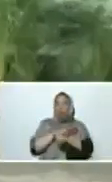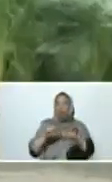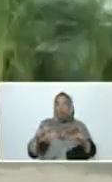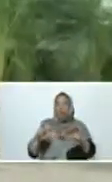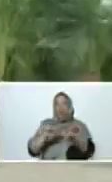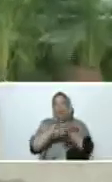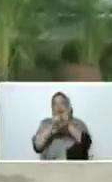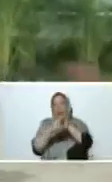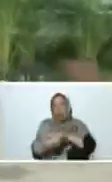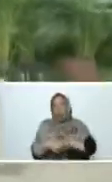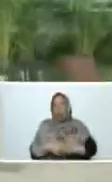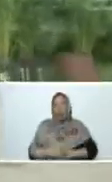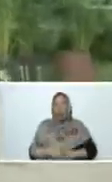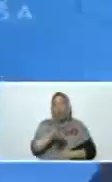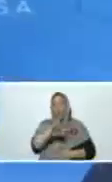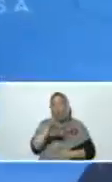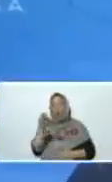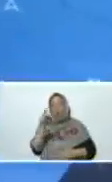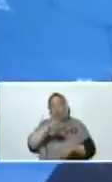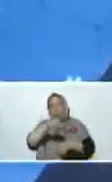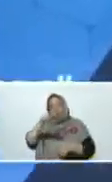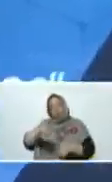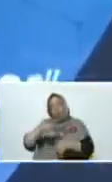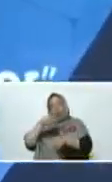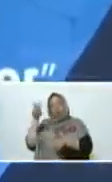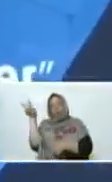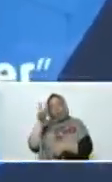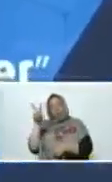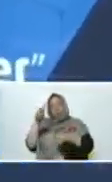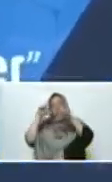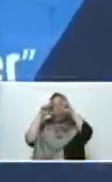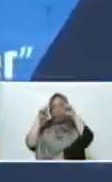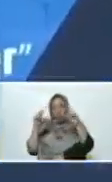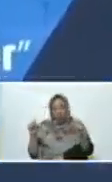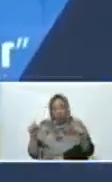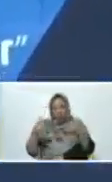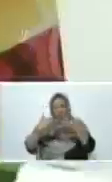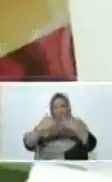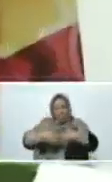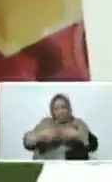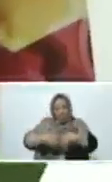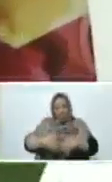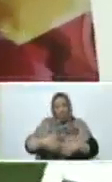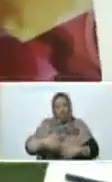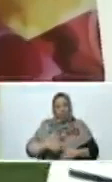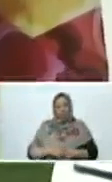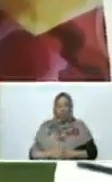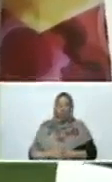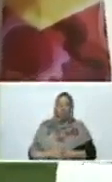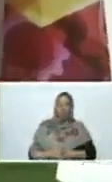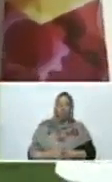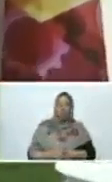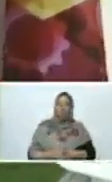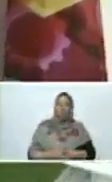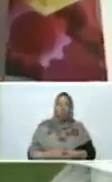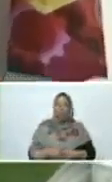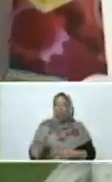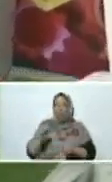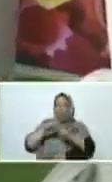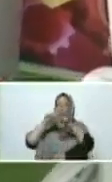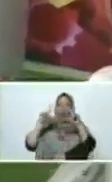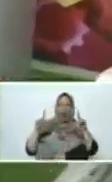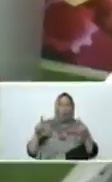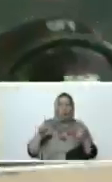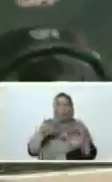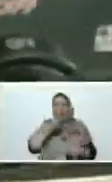repotenciados por trabajadores venezolanos con empleo nacional. Y es un asunto extraordinario